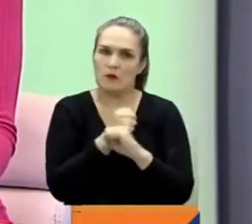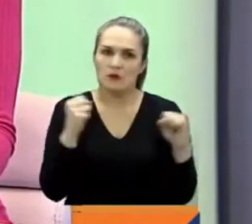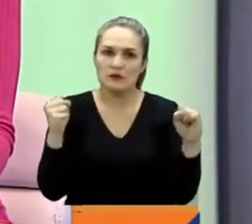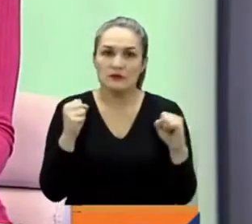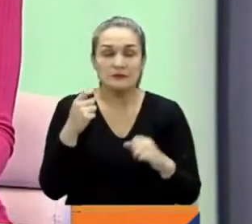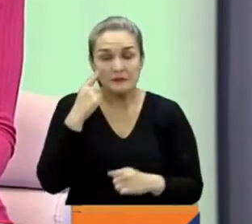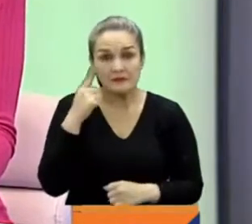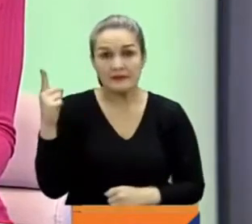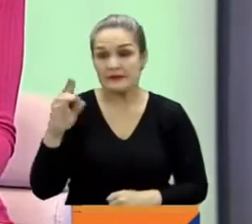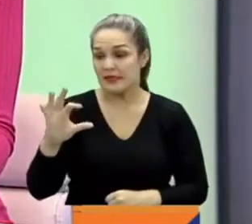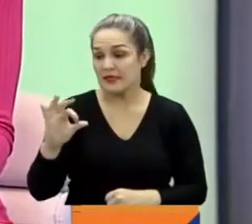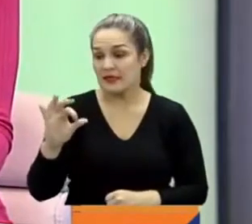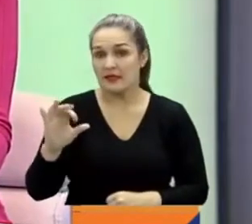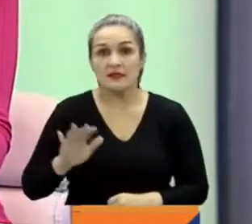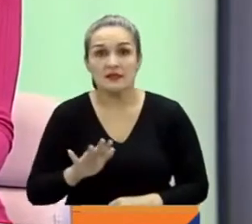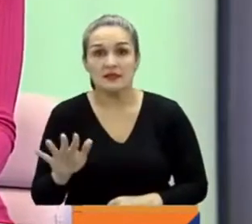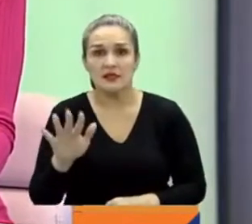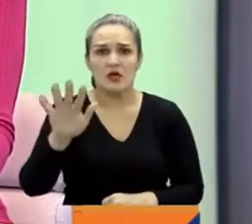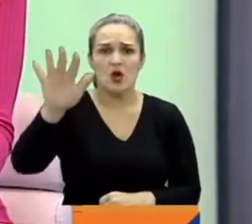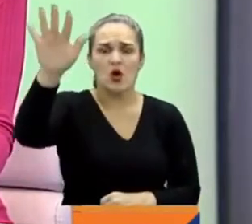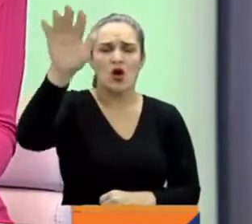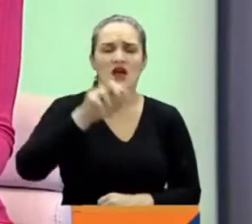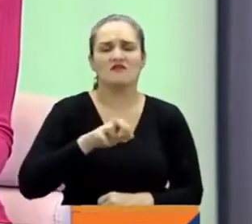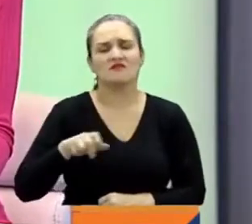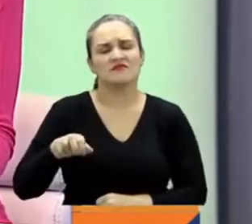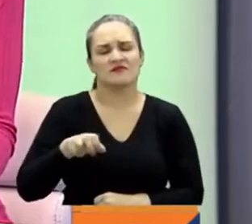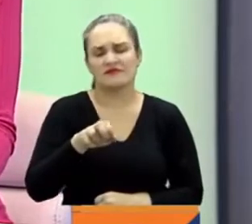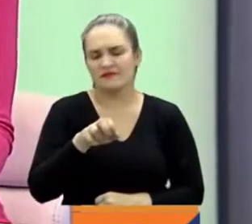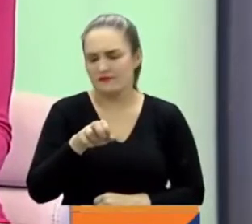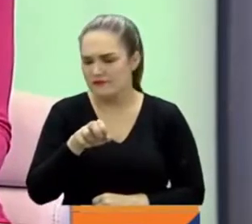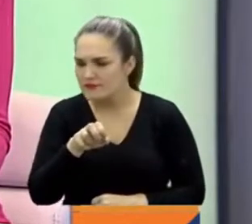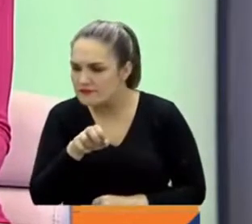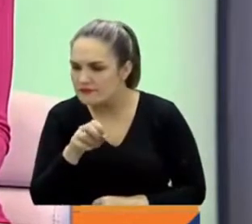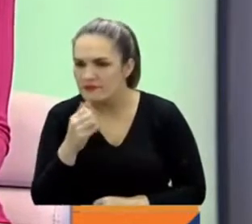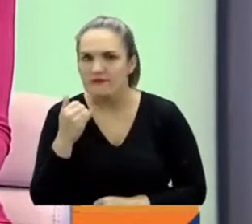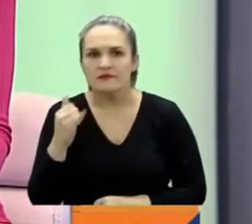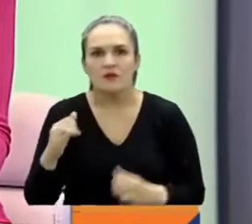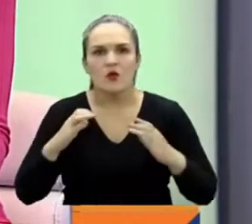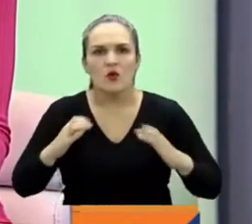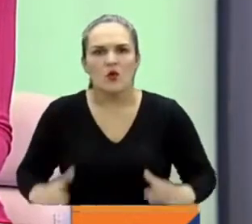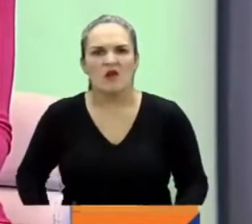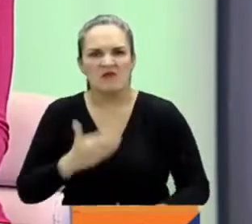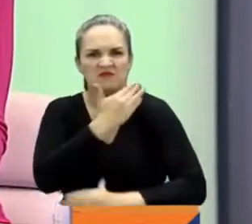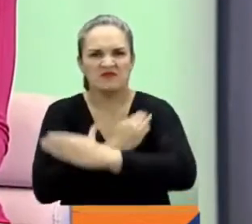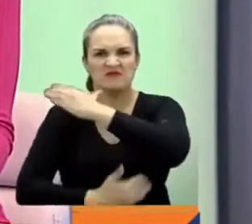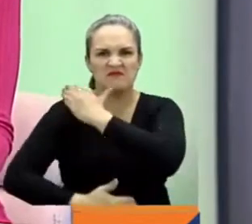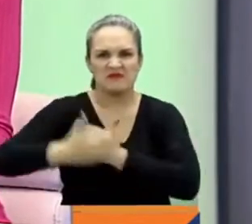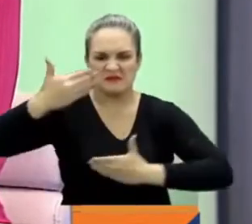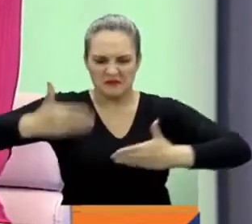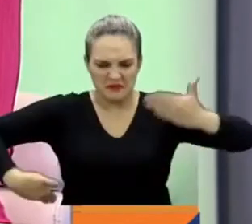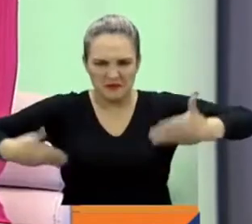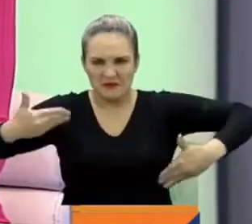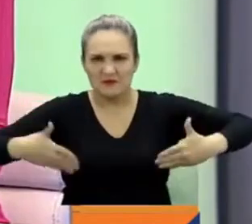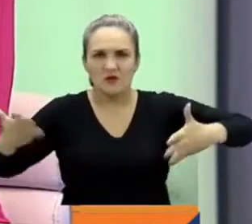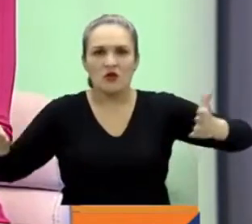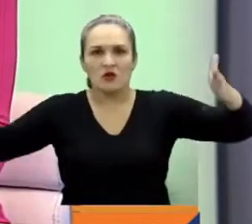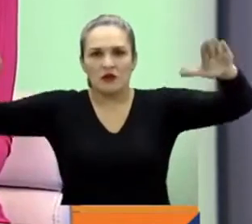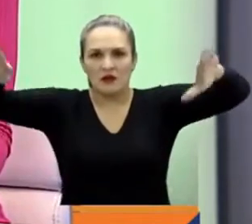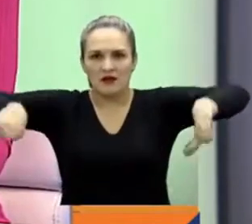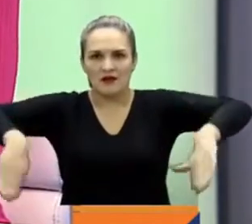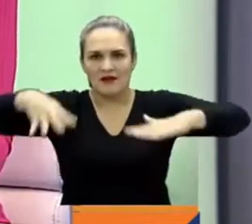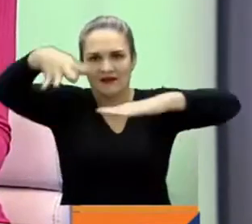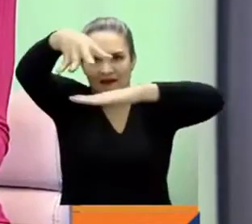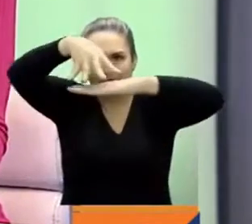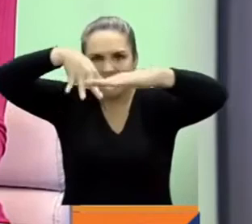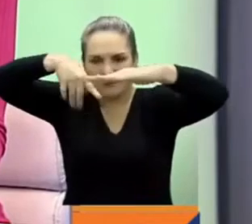Comunidad 20 de Cali, que no sale del asombro por el hallazgo, al parecer, de un cuerpo desmembrado al interior de una alcantarilla